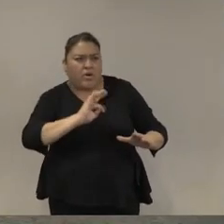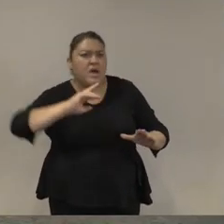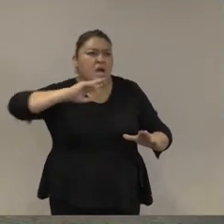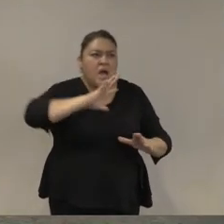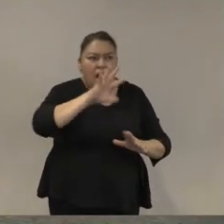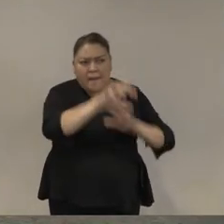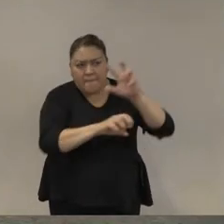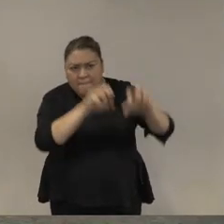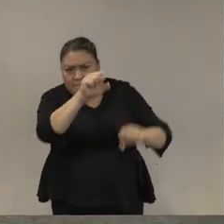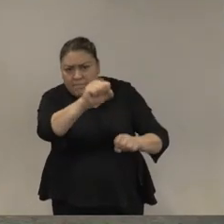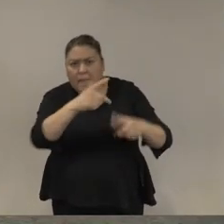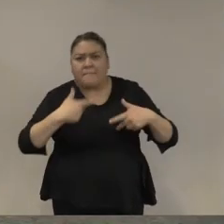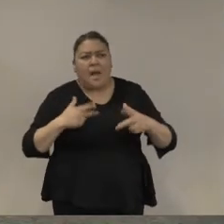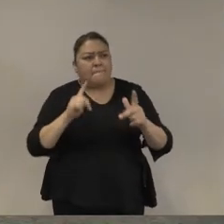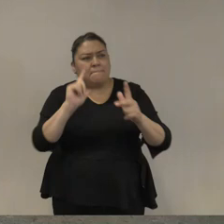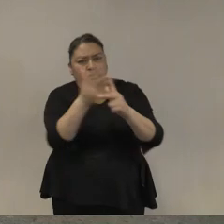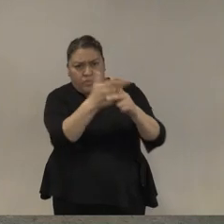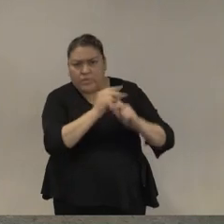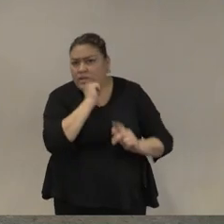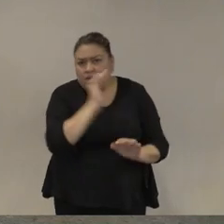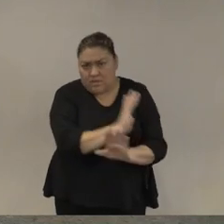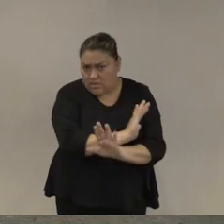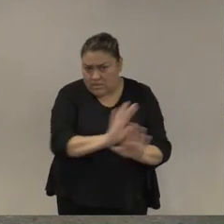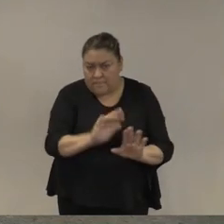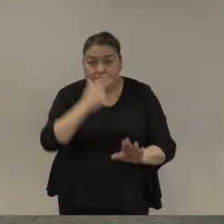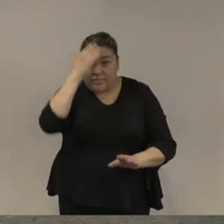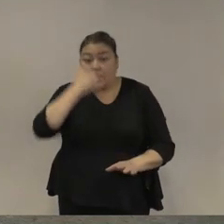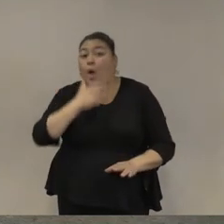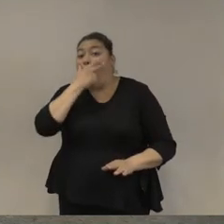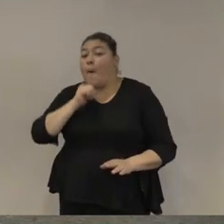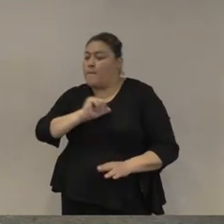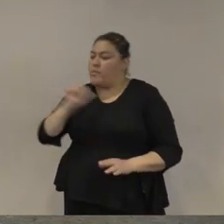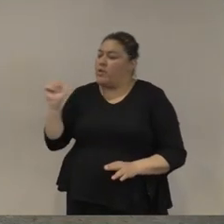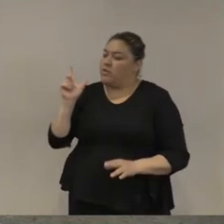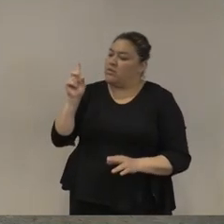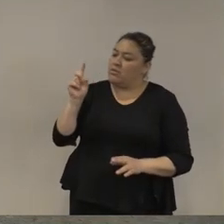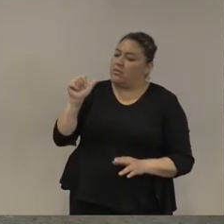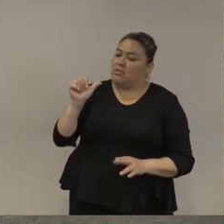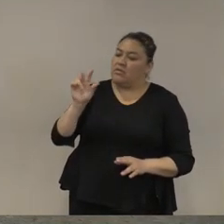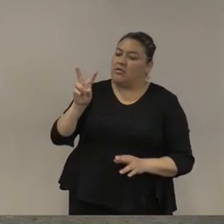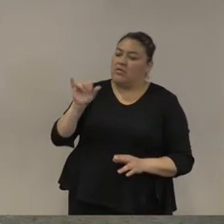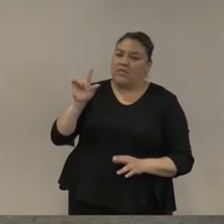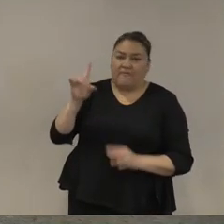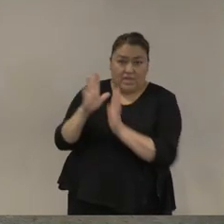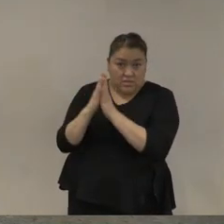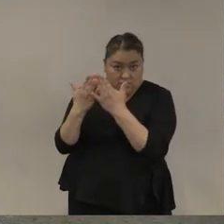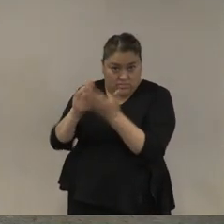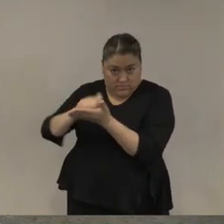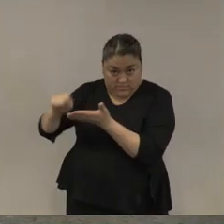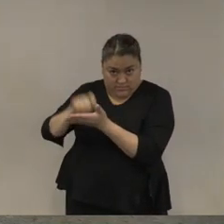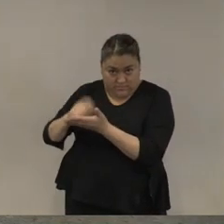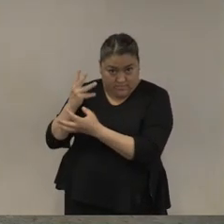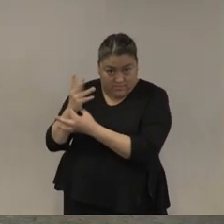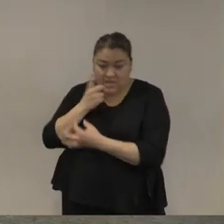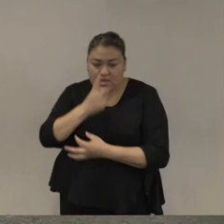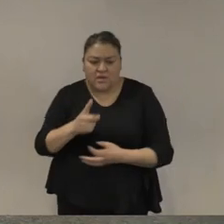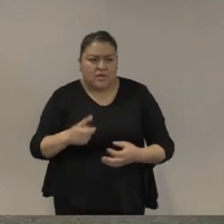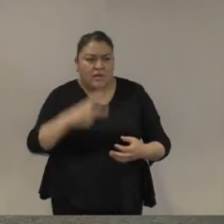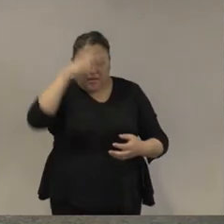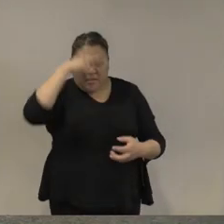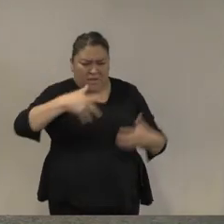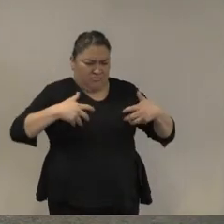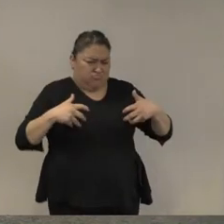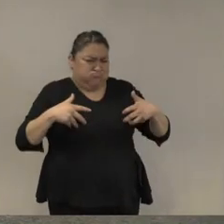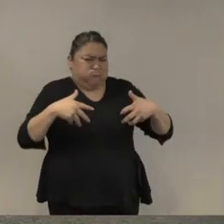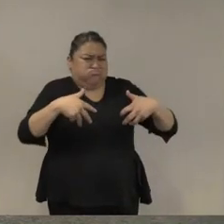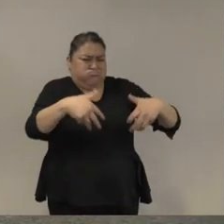cero bajas David Pion Berlín en su último libro alude a los miles de elementos de las fuerzas armadas mexicanas